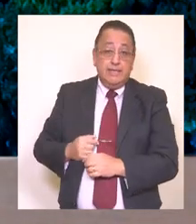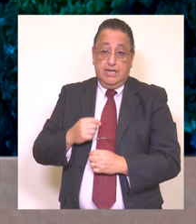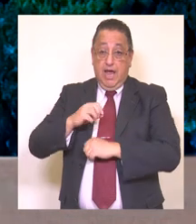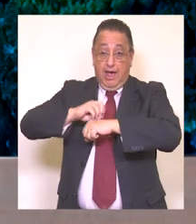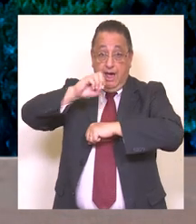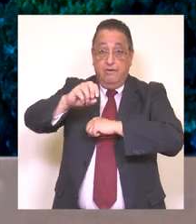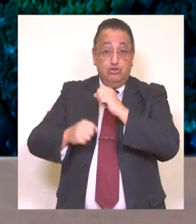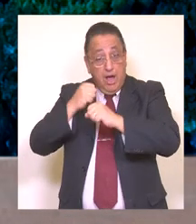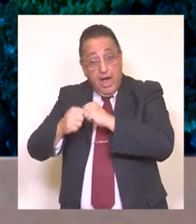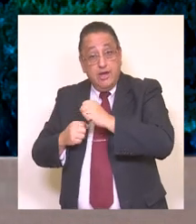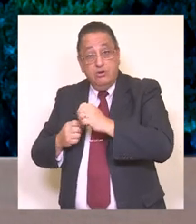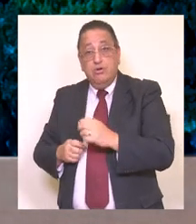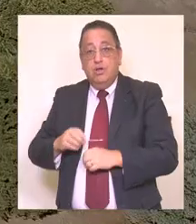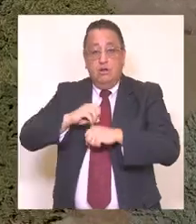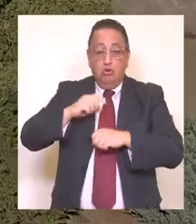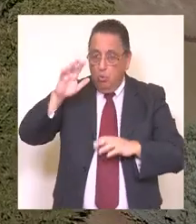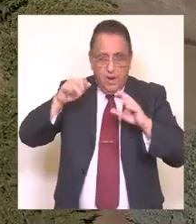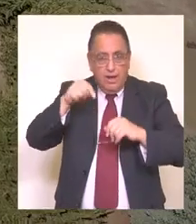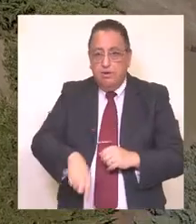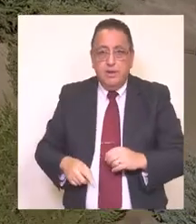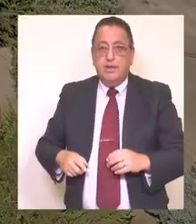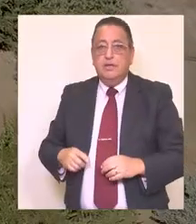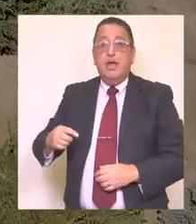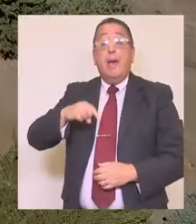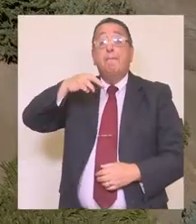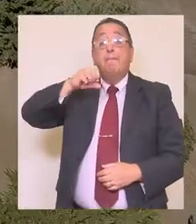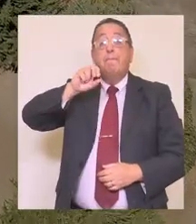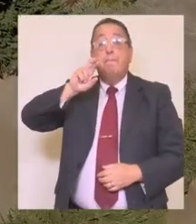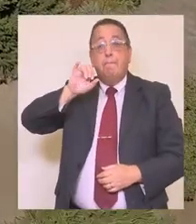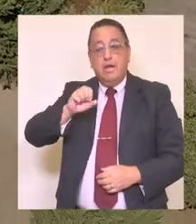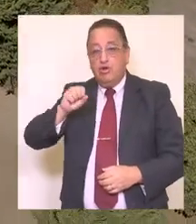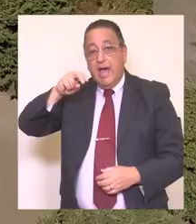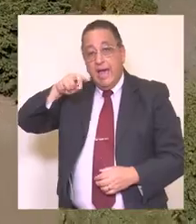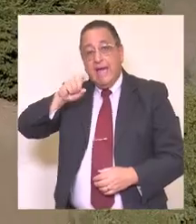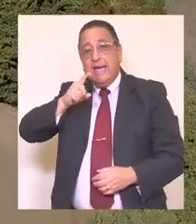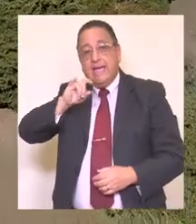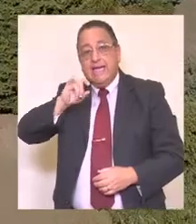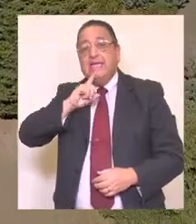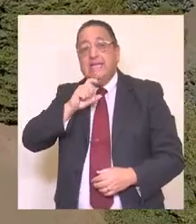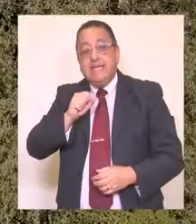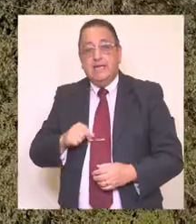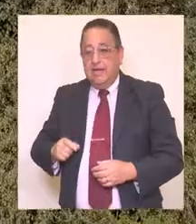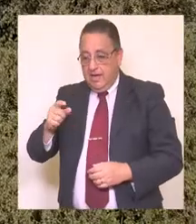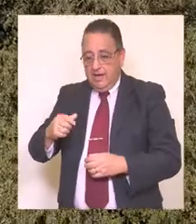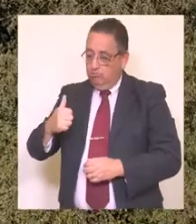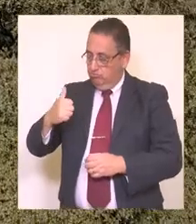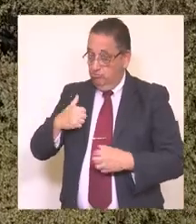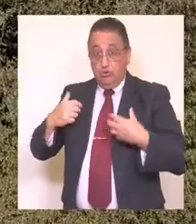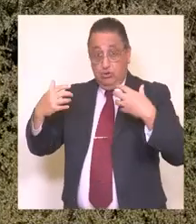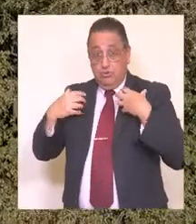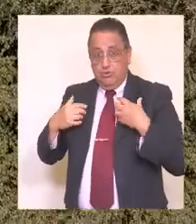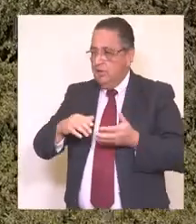la pavimentación de seis kilómetros del sector rural Santa Adriana. Esto gracias a una mesa de trabajo que